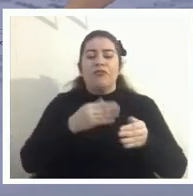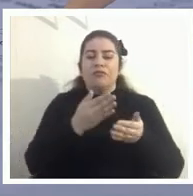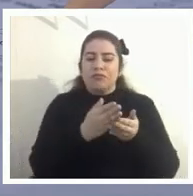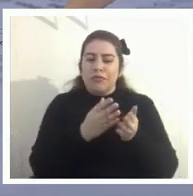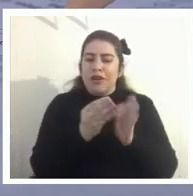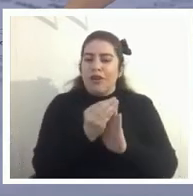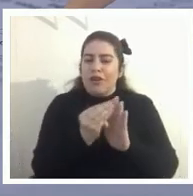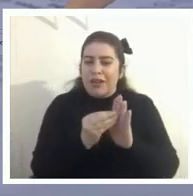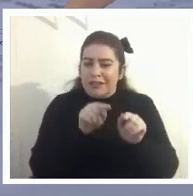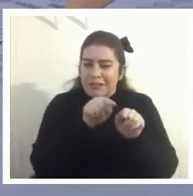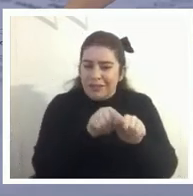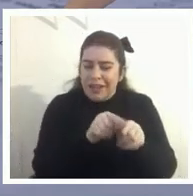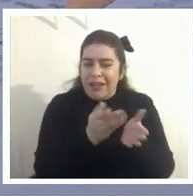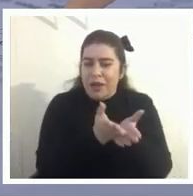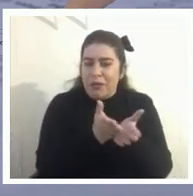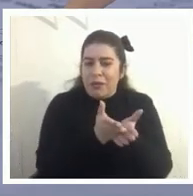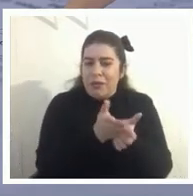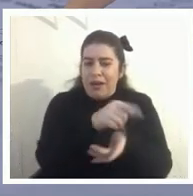mismas